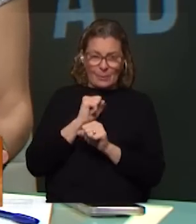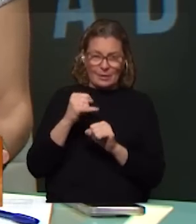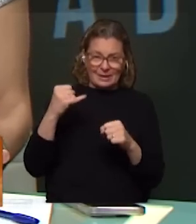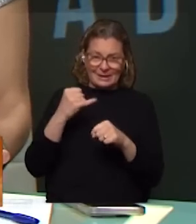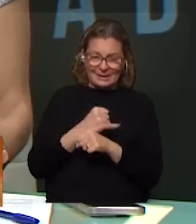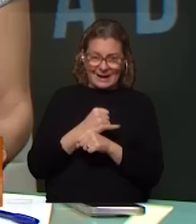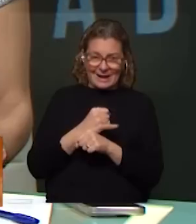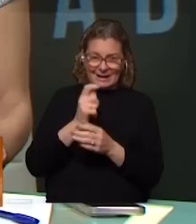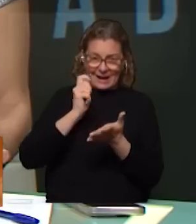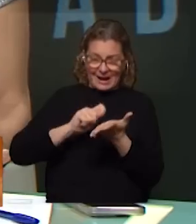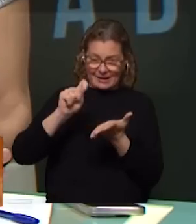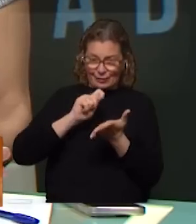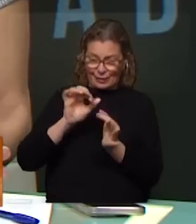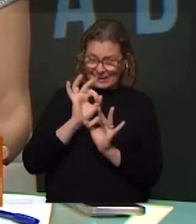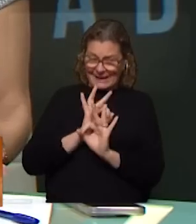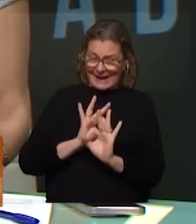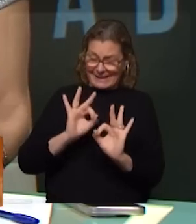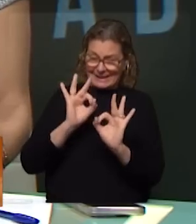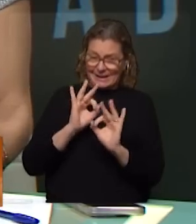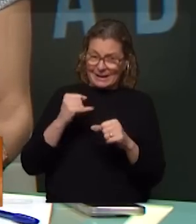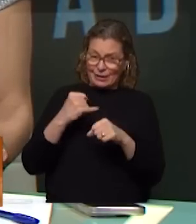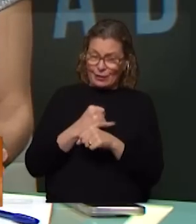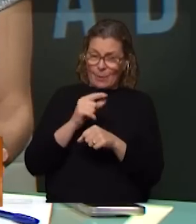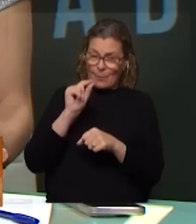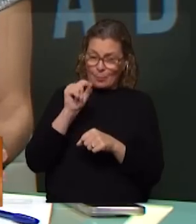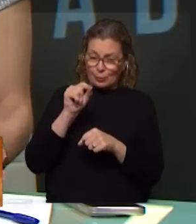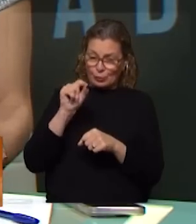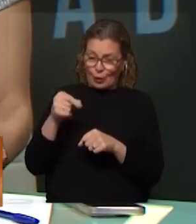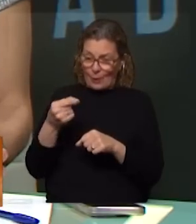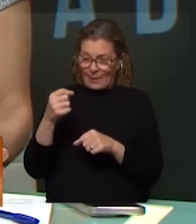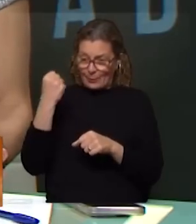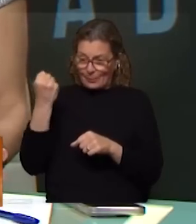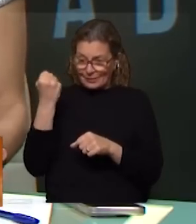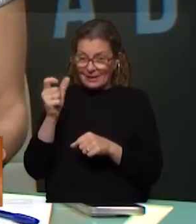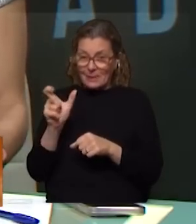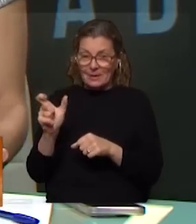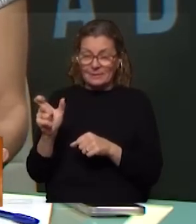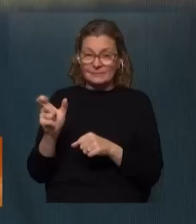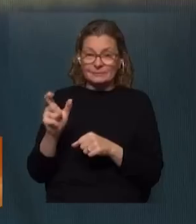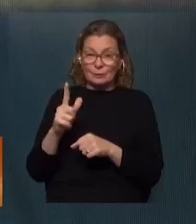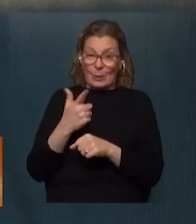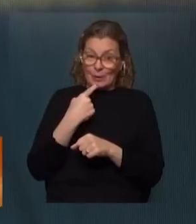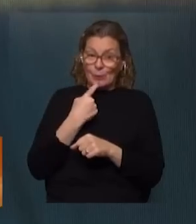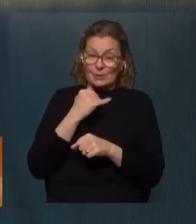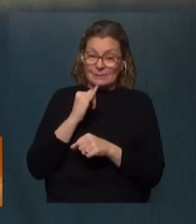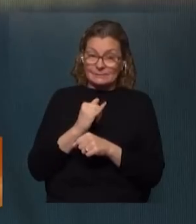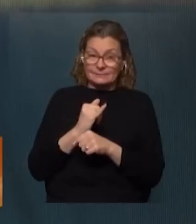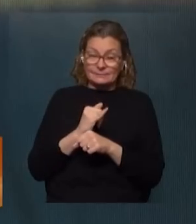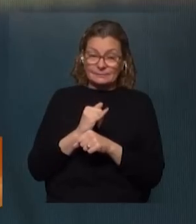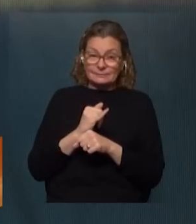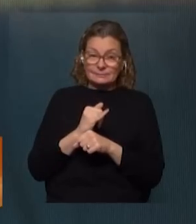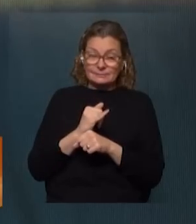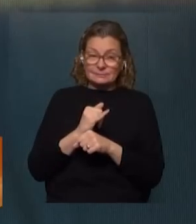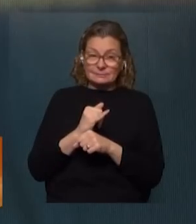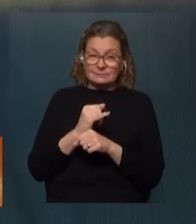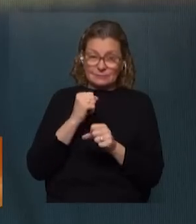bizcochazo en la redacción o sea la redacción el punto la coma la palabra son fundamentales sin lugar a dudas hay